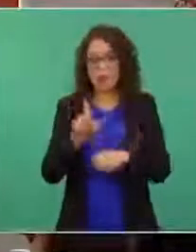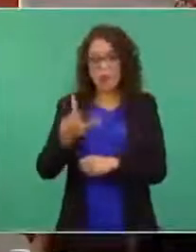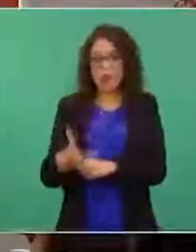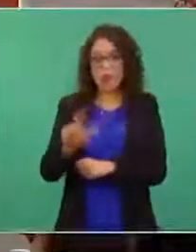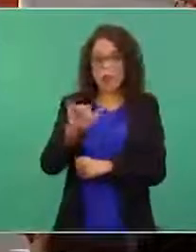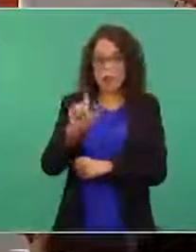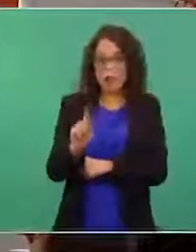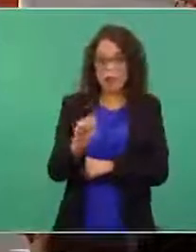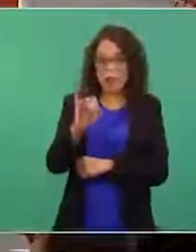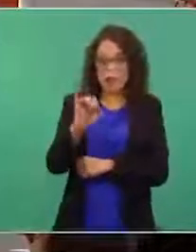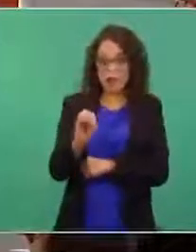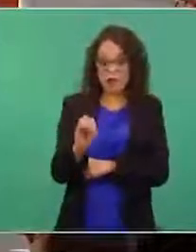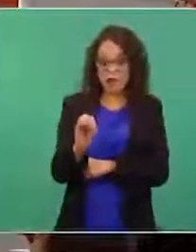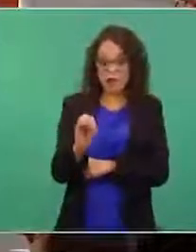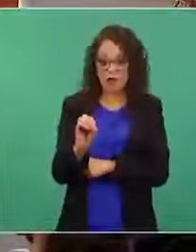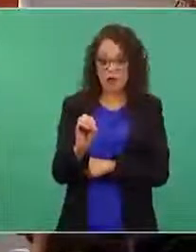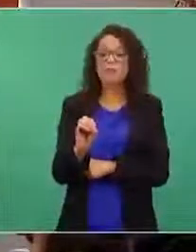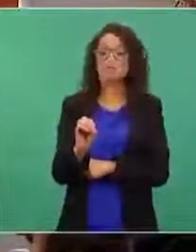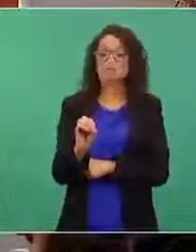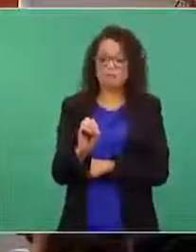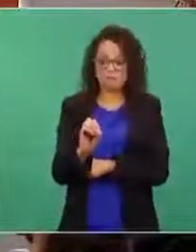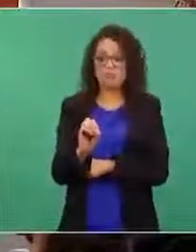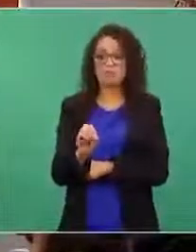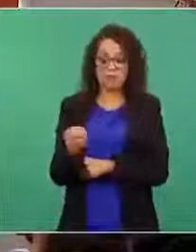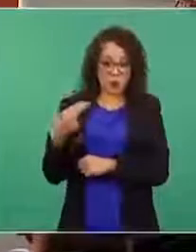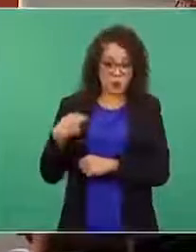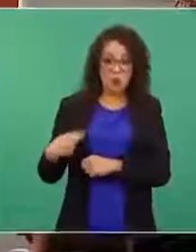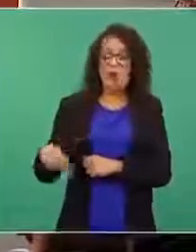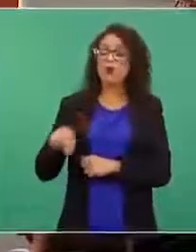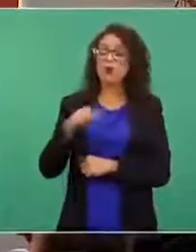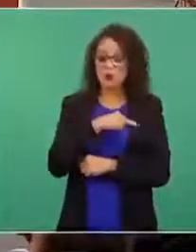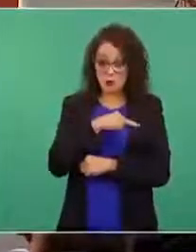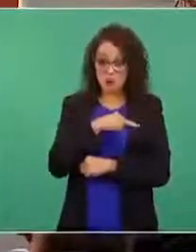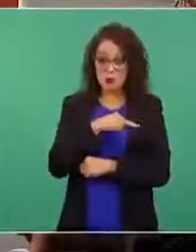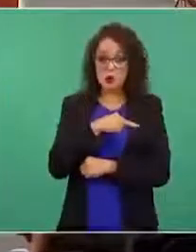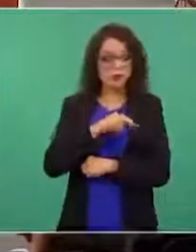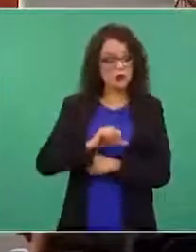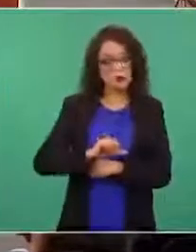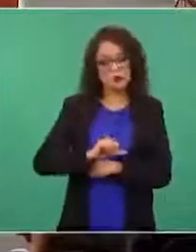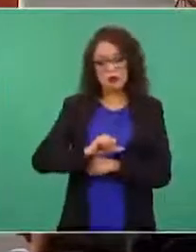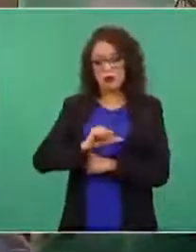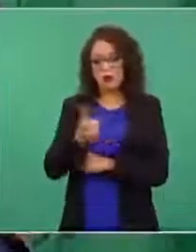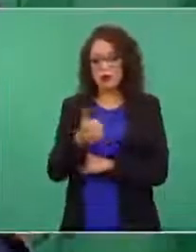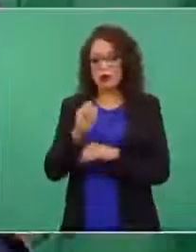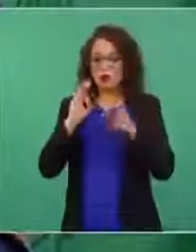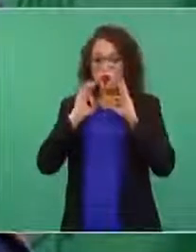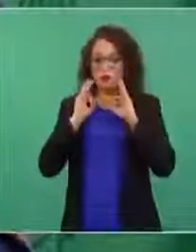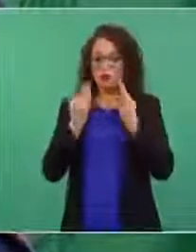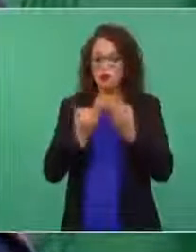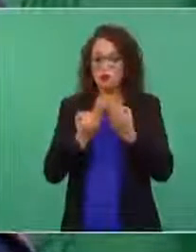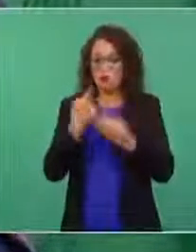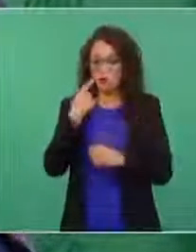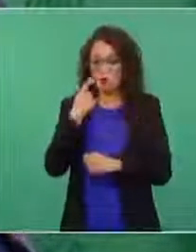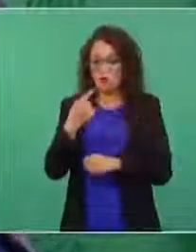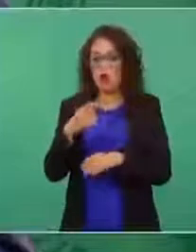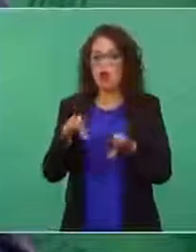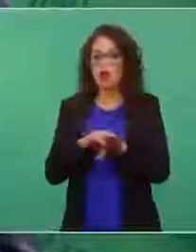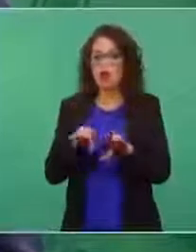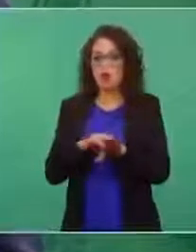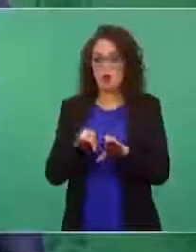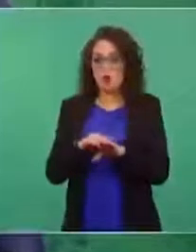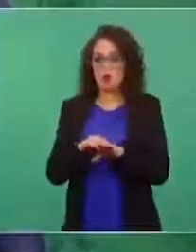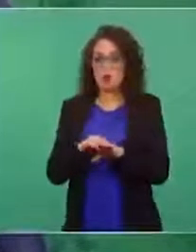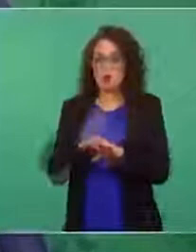vamos a buscar otras opciones, otras